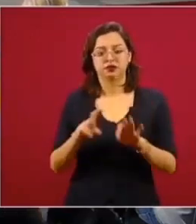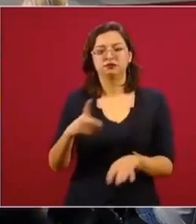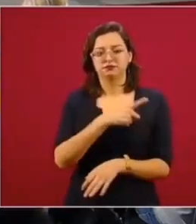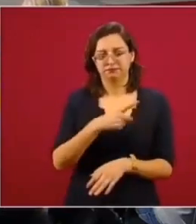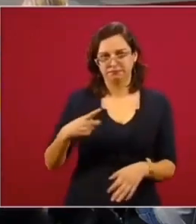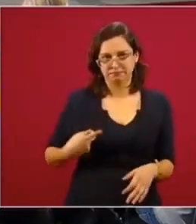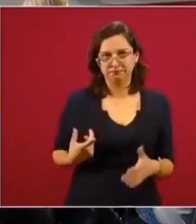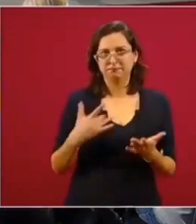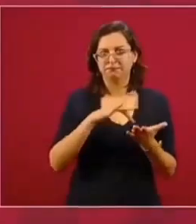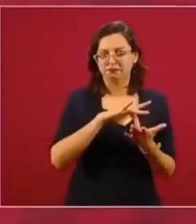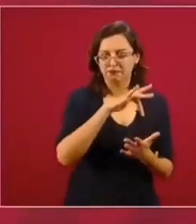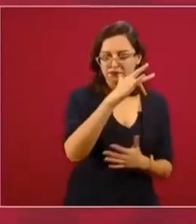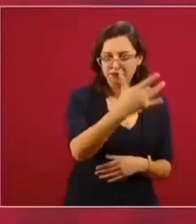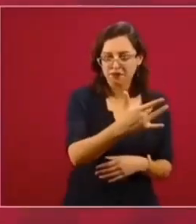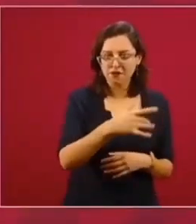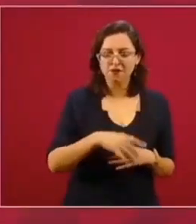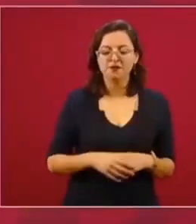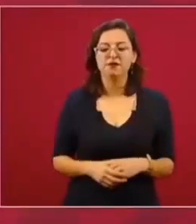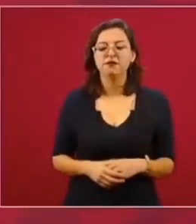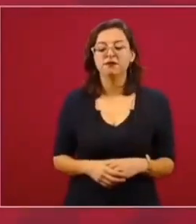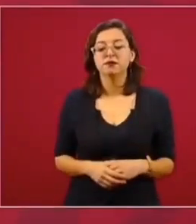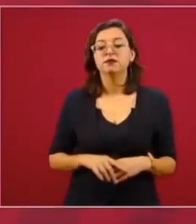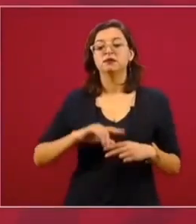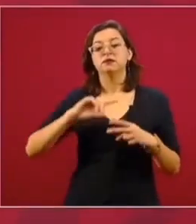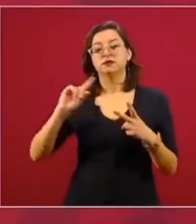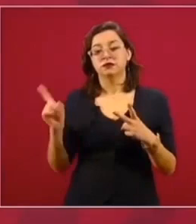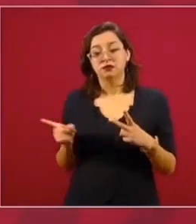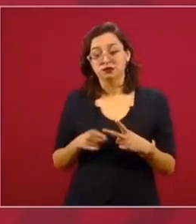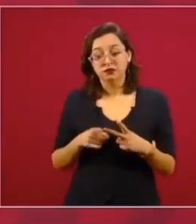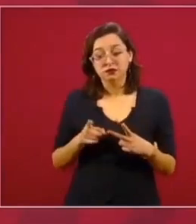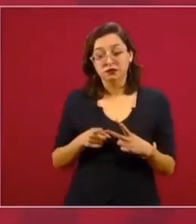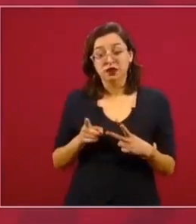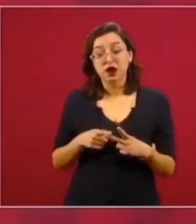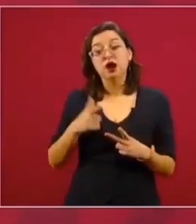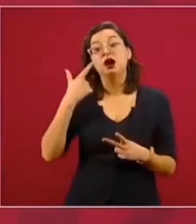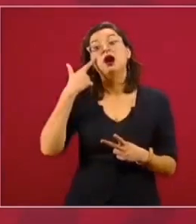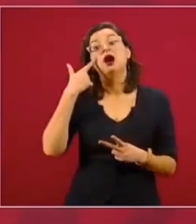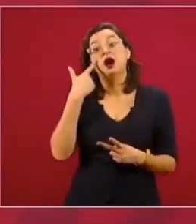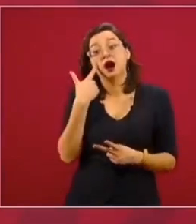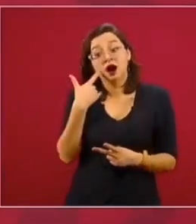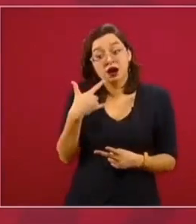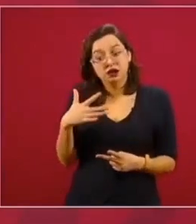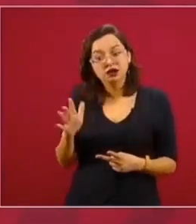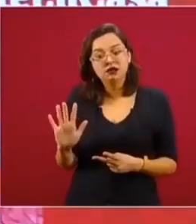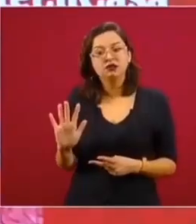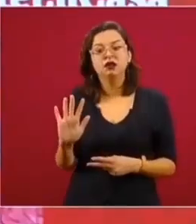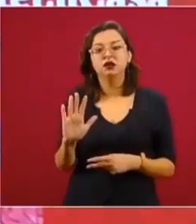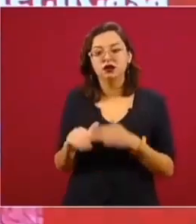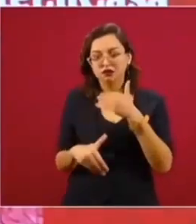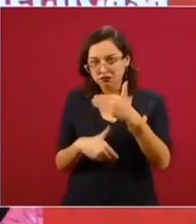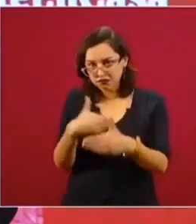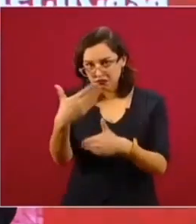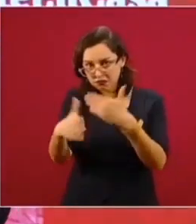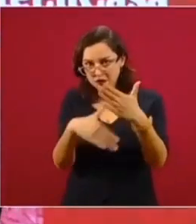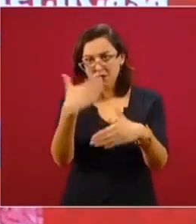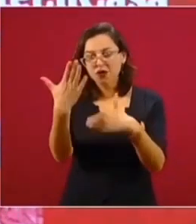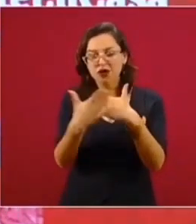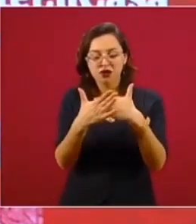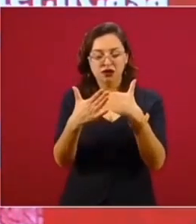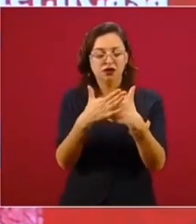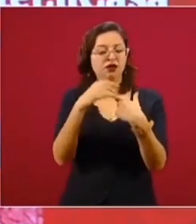si puedo, hacia adelante haría lo mismo